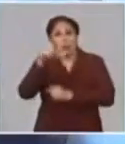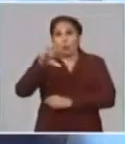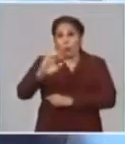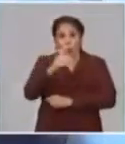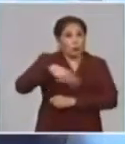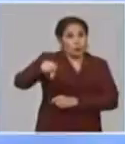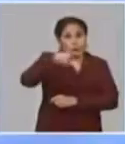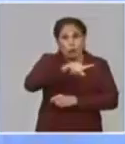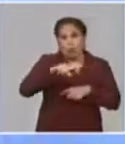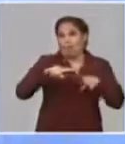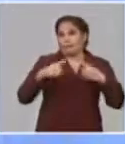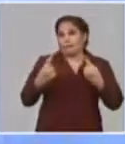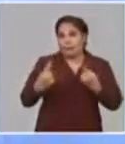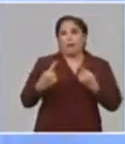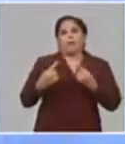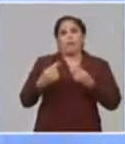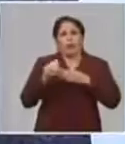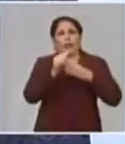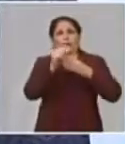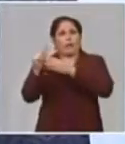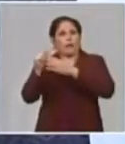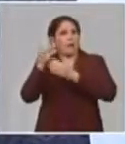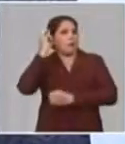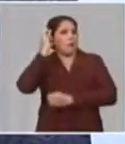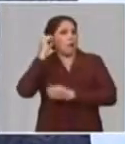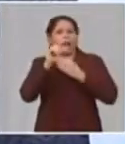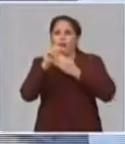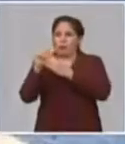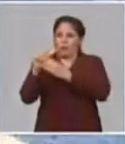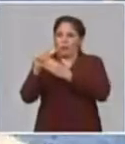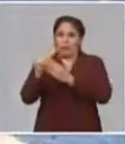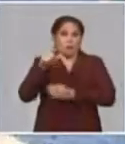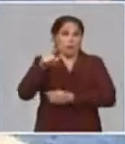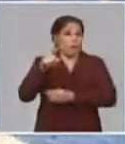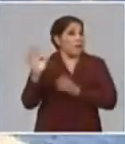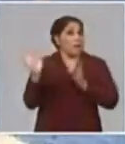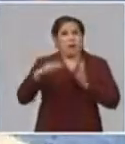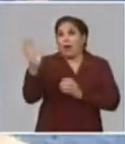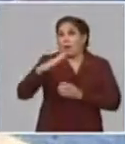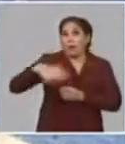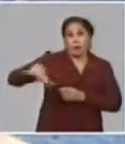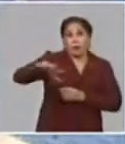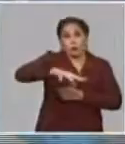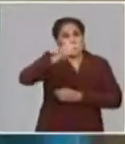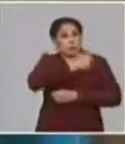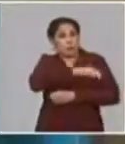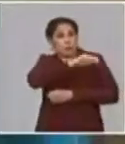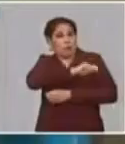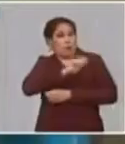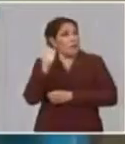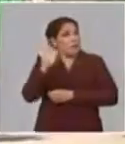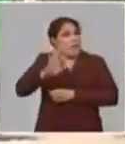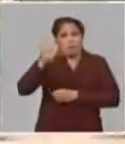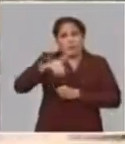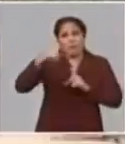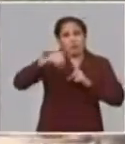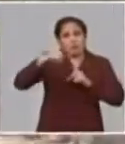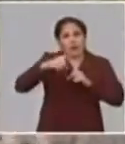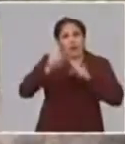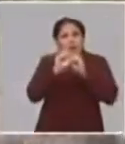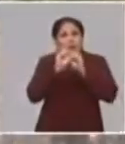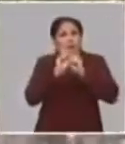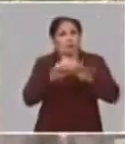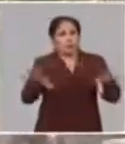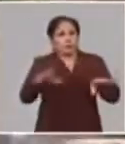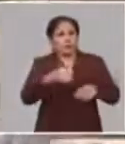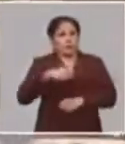todo funciona, por la vida que tenemos. Es capaz de arrastrar todas las masas a las tareas que ella convoca, y